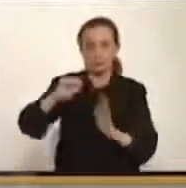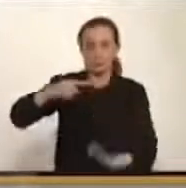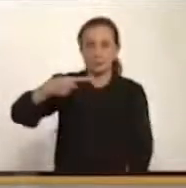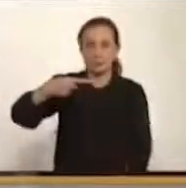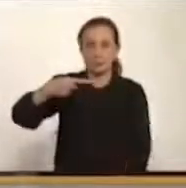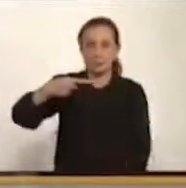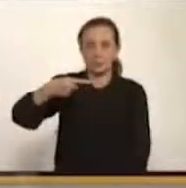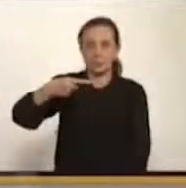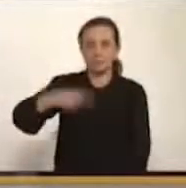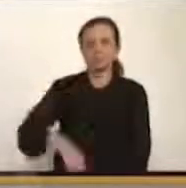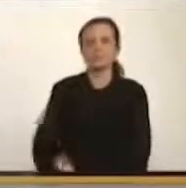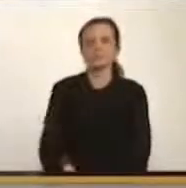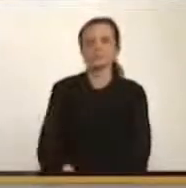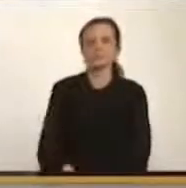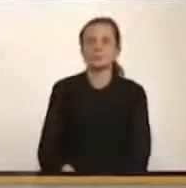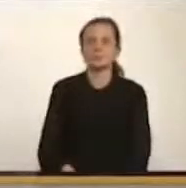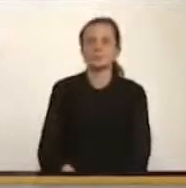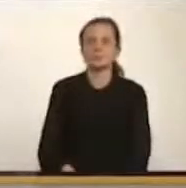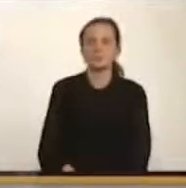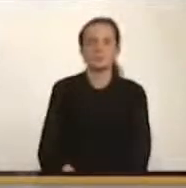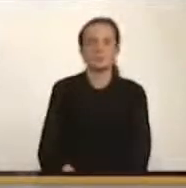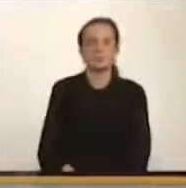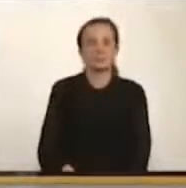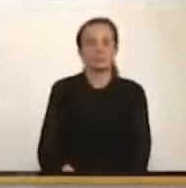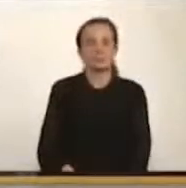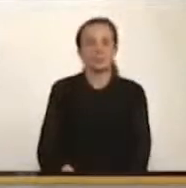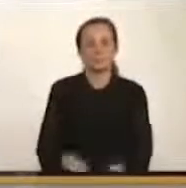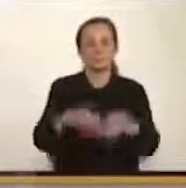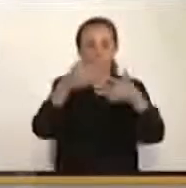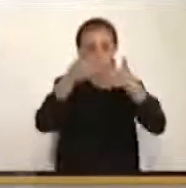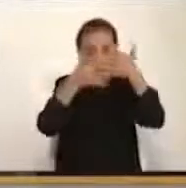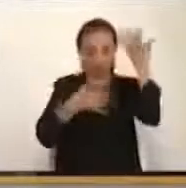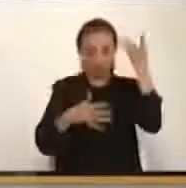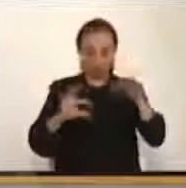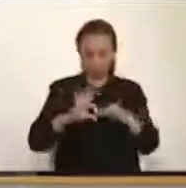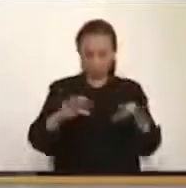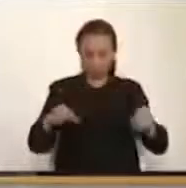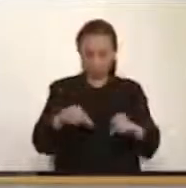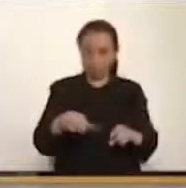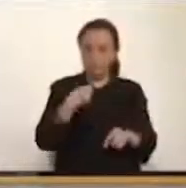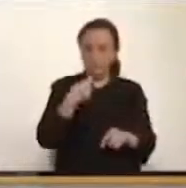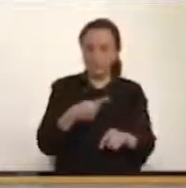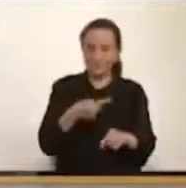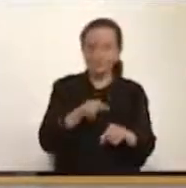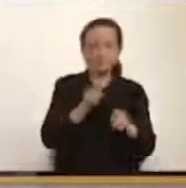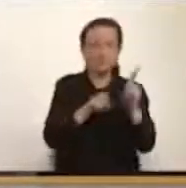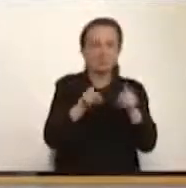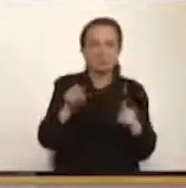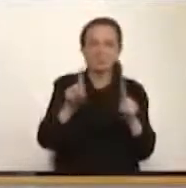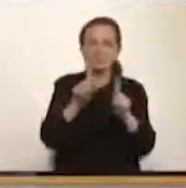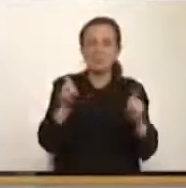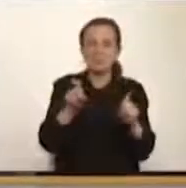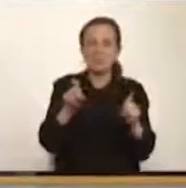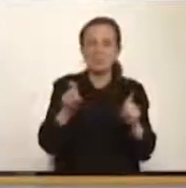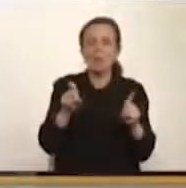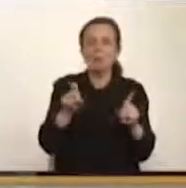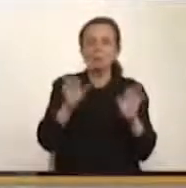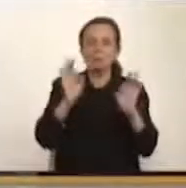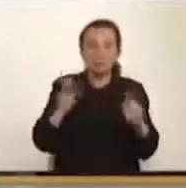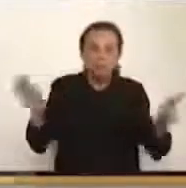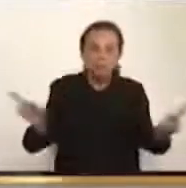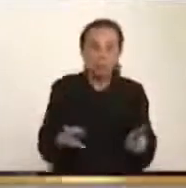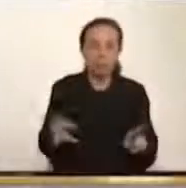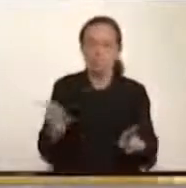remite para los temas no expresamente definidos al